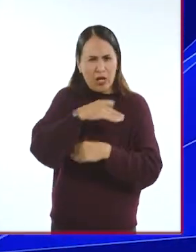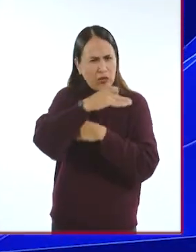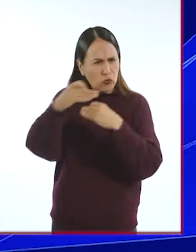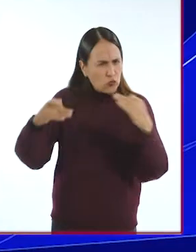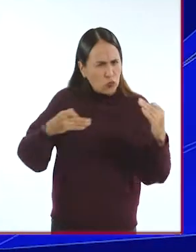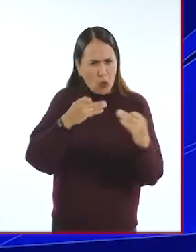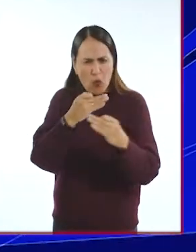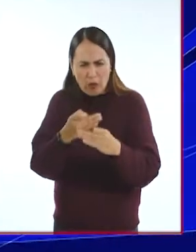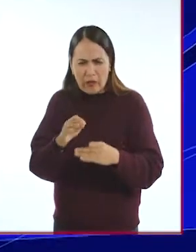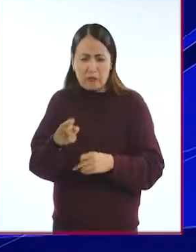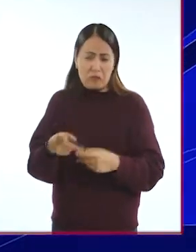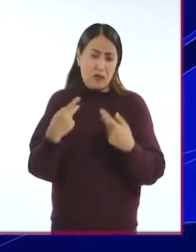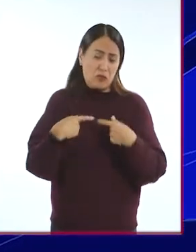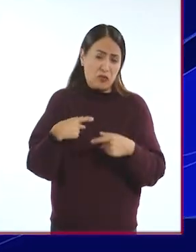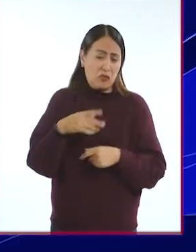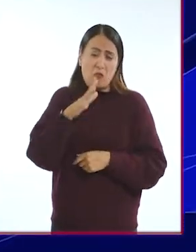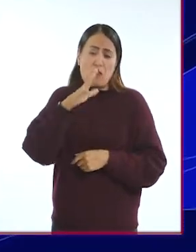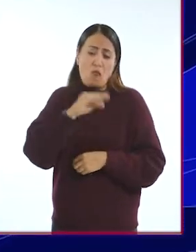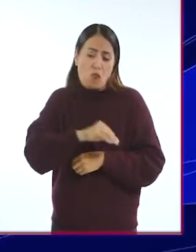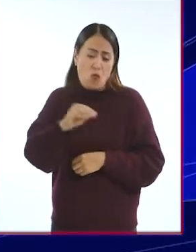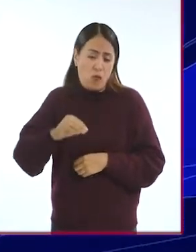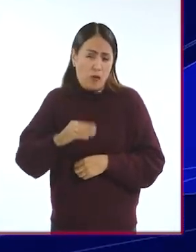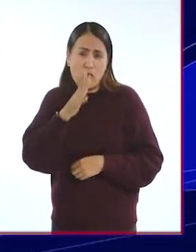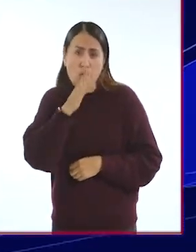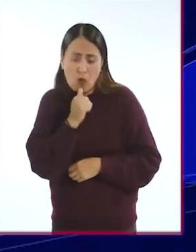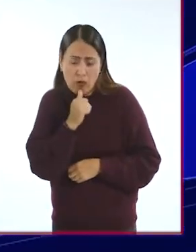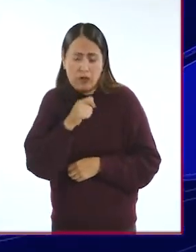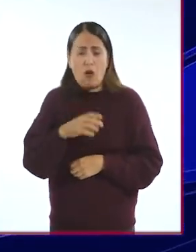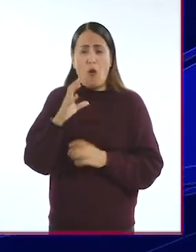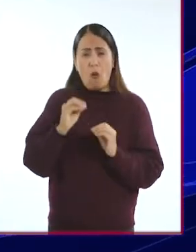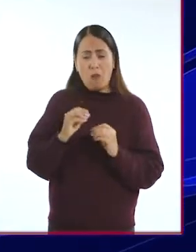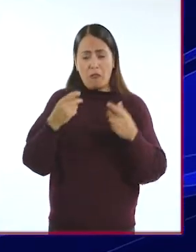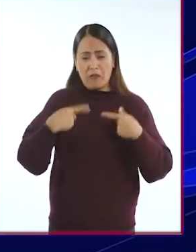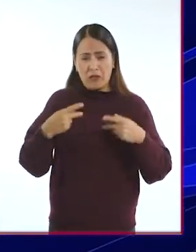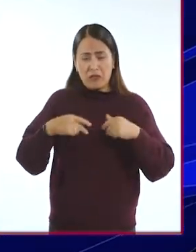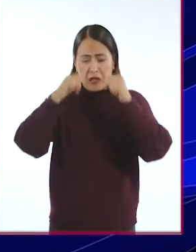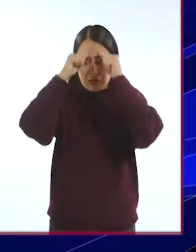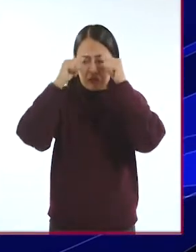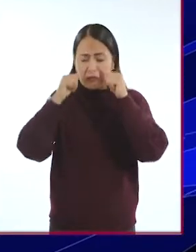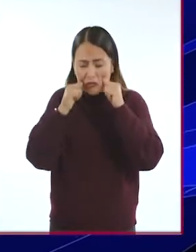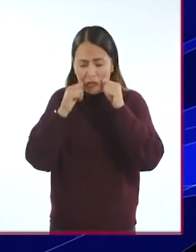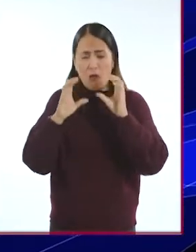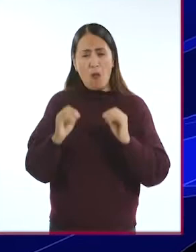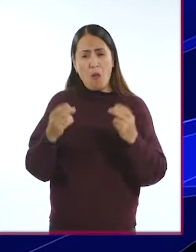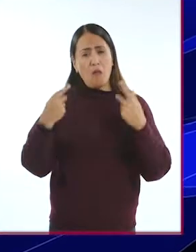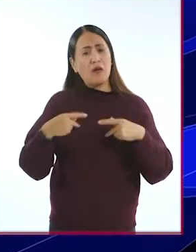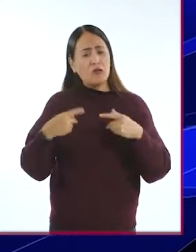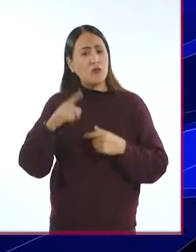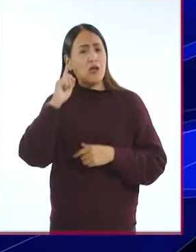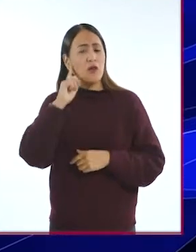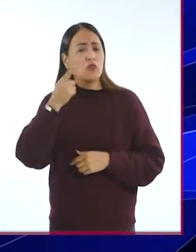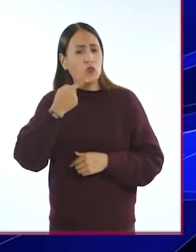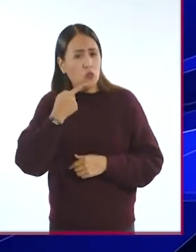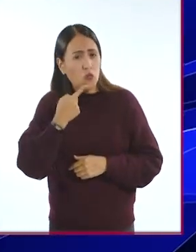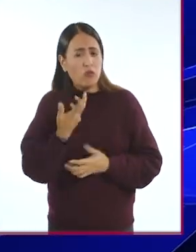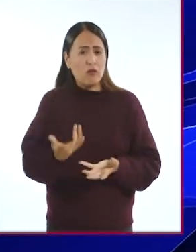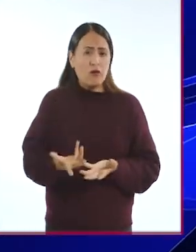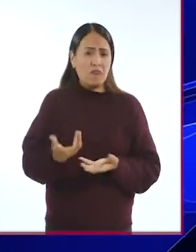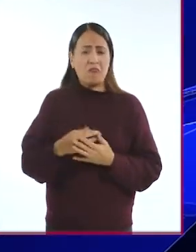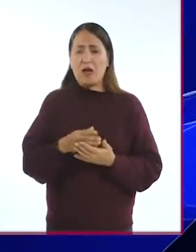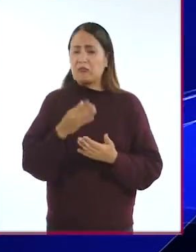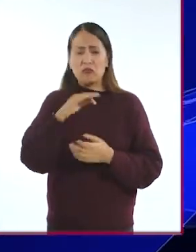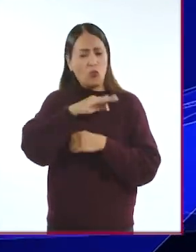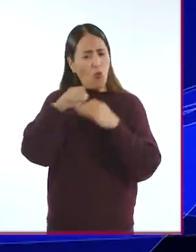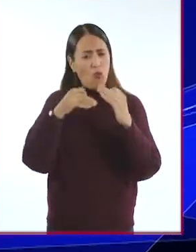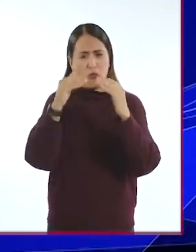que tienen problemas de desplazamiento, para personas invidentes, para personas que no oyen, porque